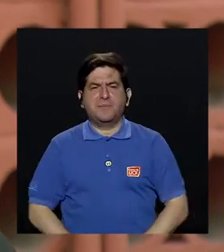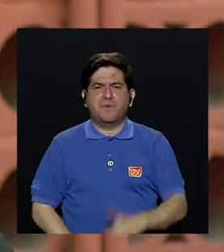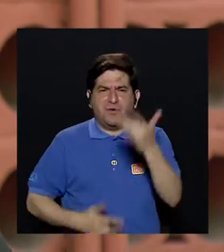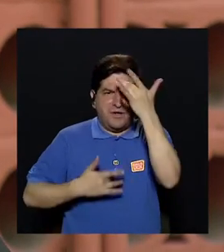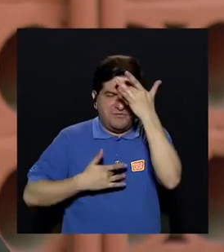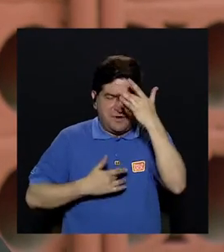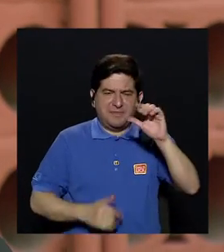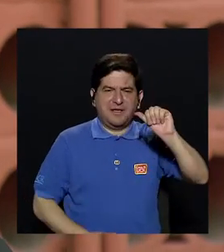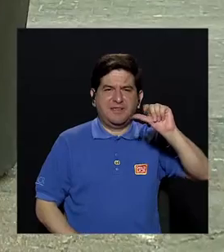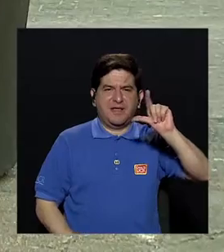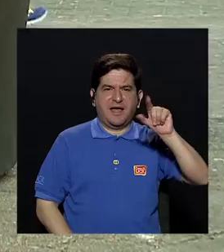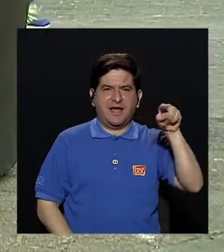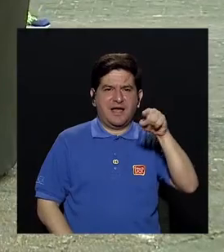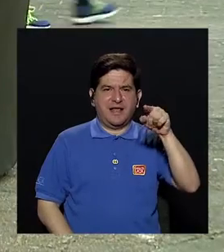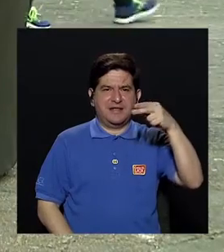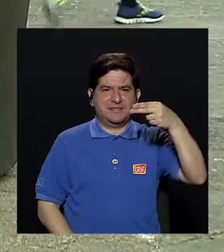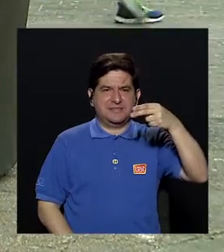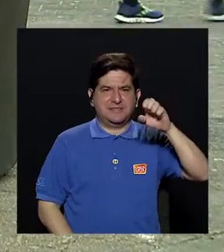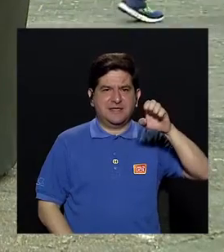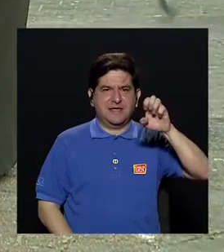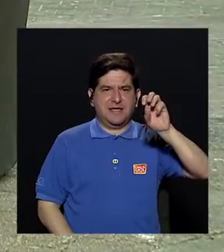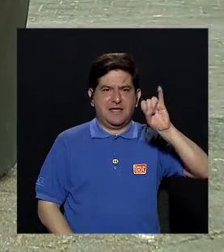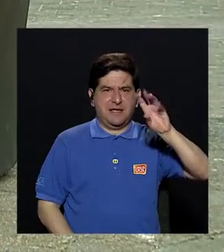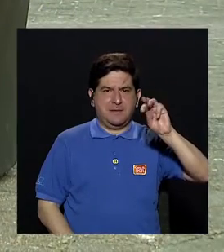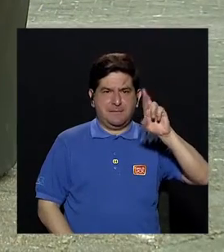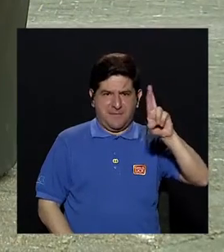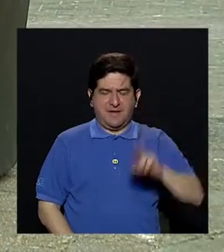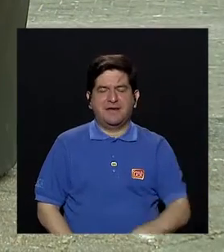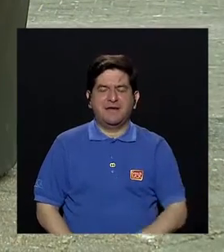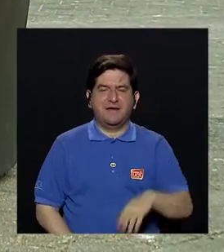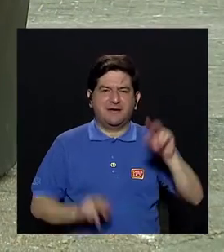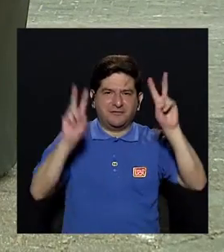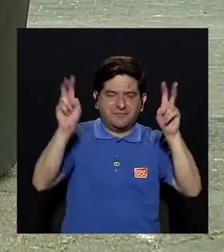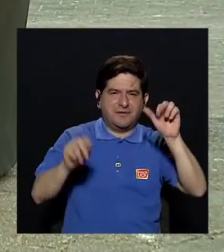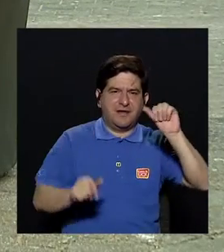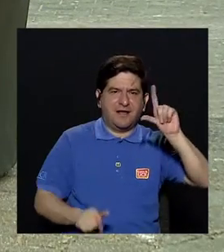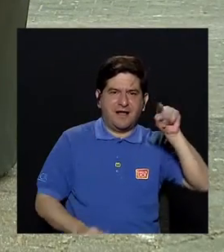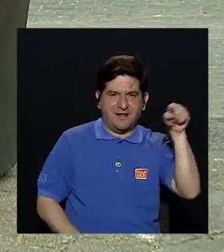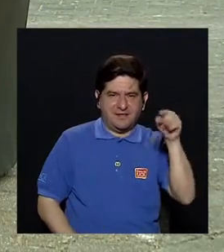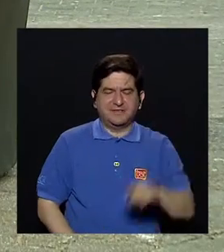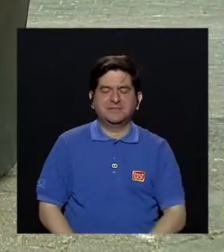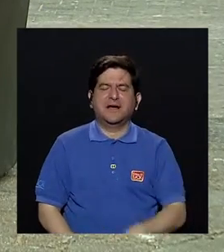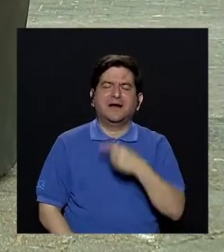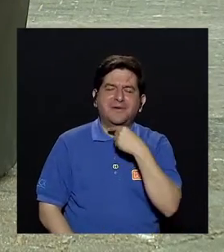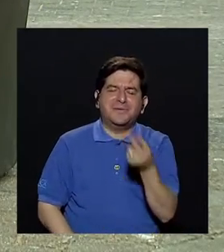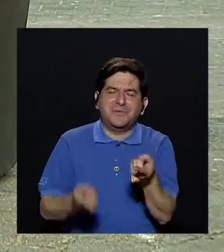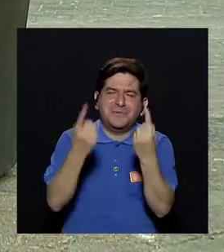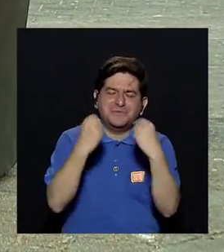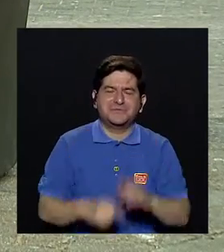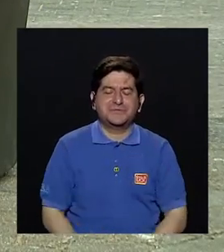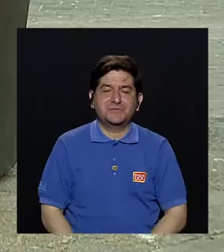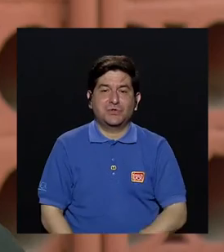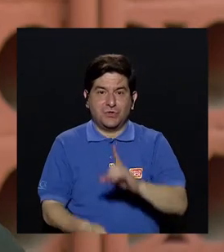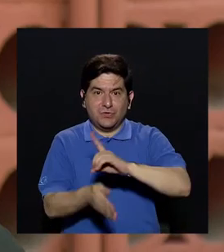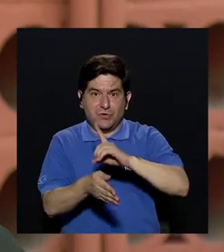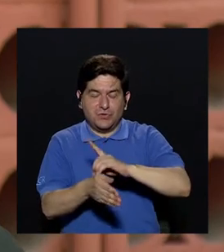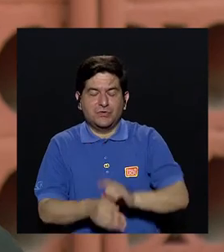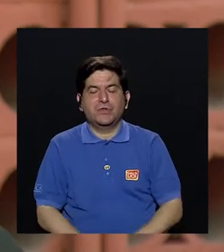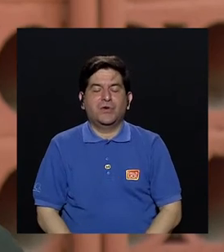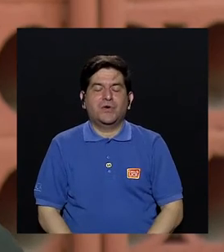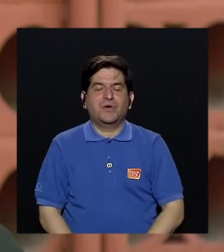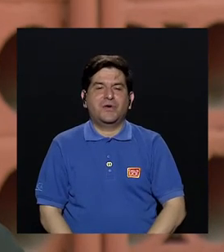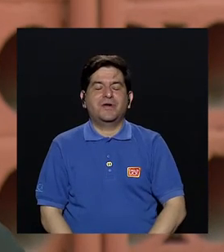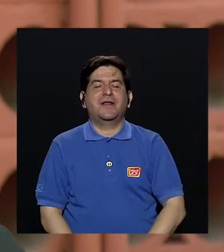el Alzheimer. Doctor, muchísimas gracias por acompañarnos. Es un gusto estar aquí. El doctor Daniel Valerio Aguilar es